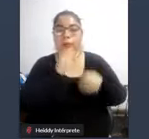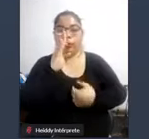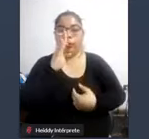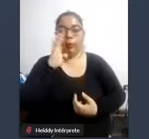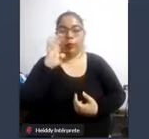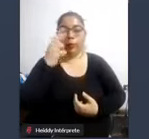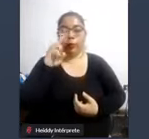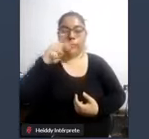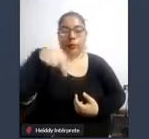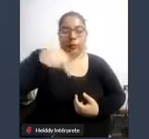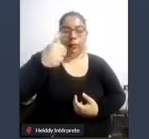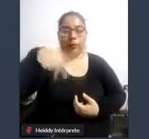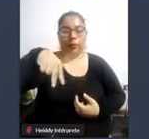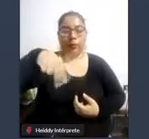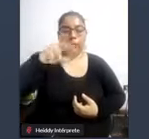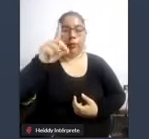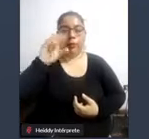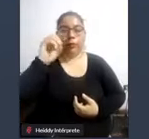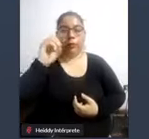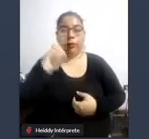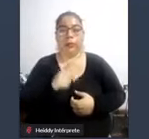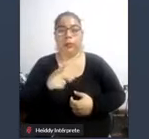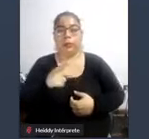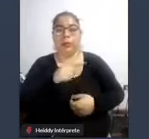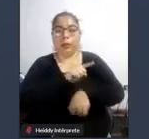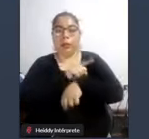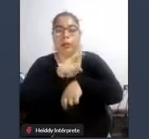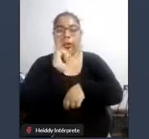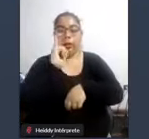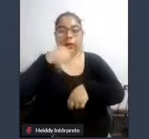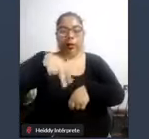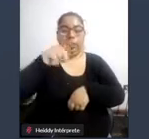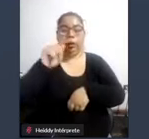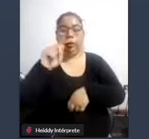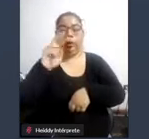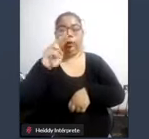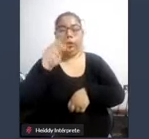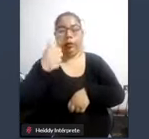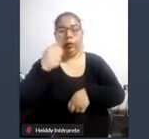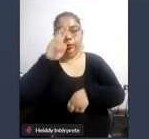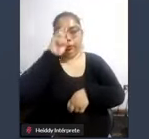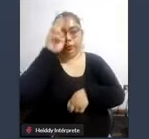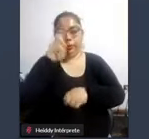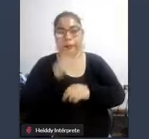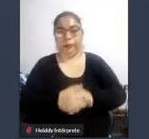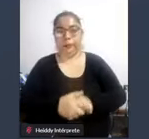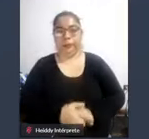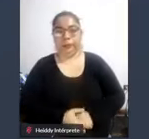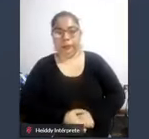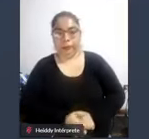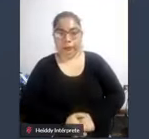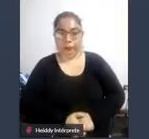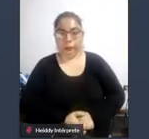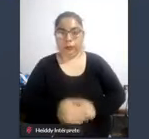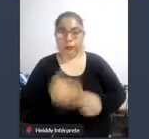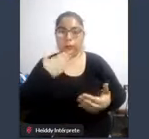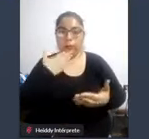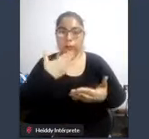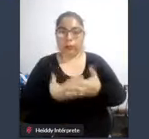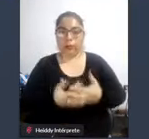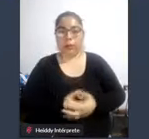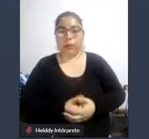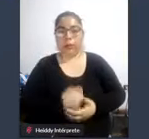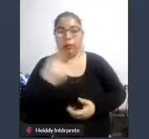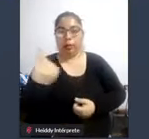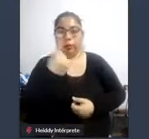Tarquino director de la INTA Perú adelante Fernando lo escuchamos bien gracias solamente